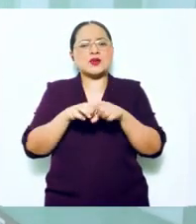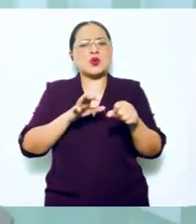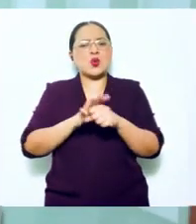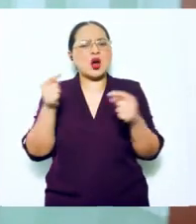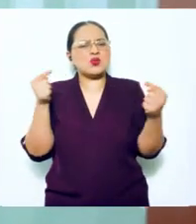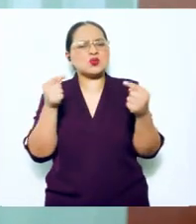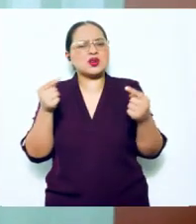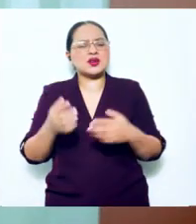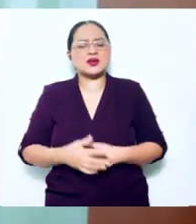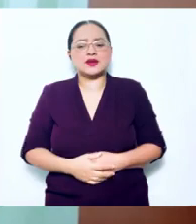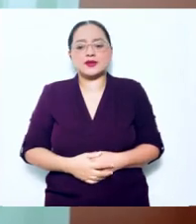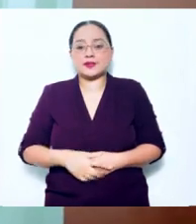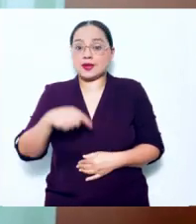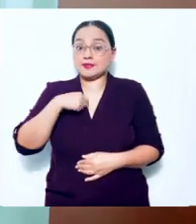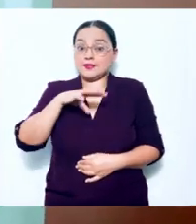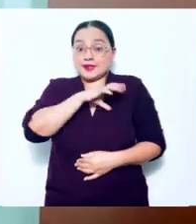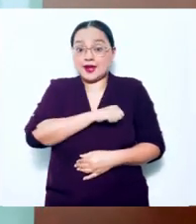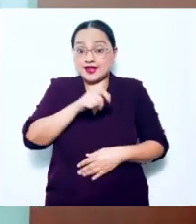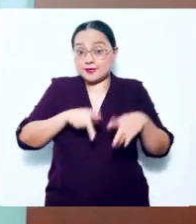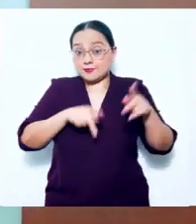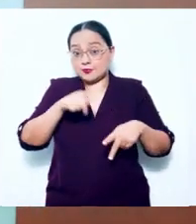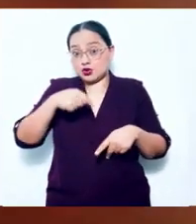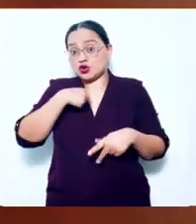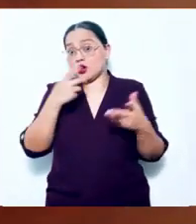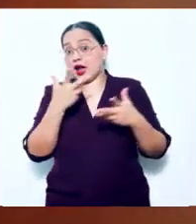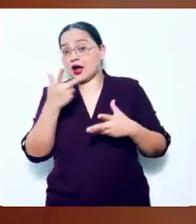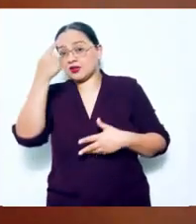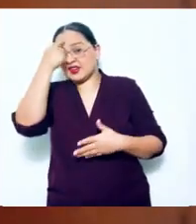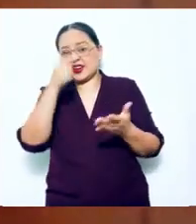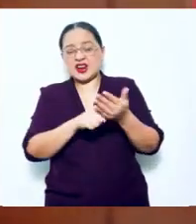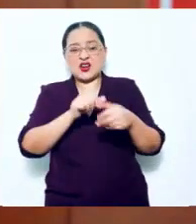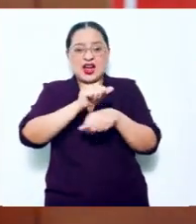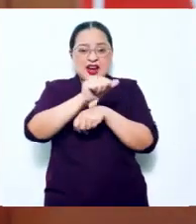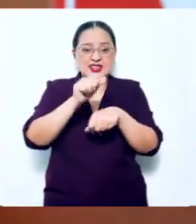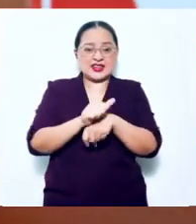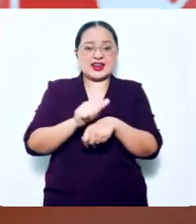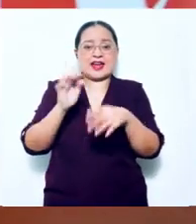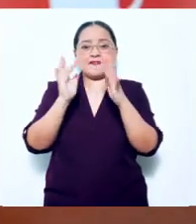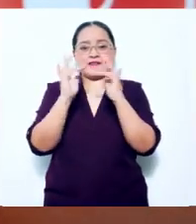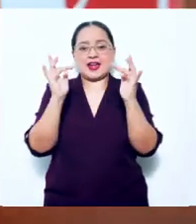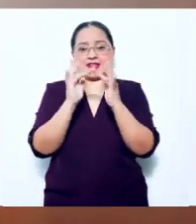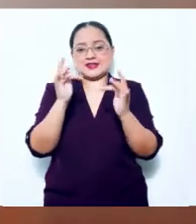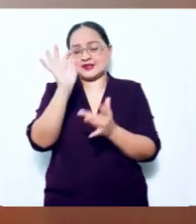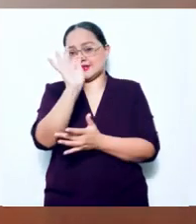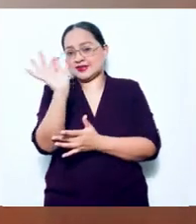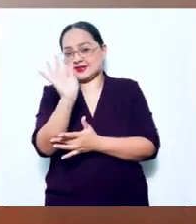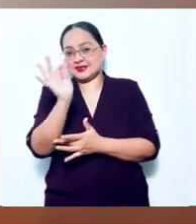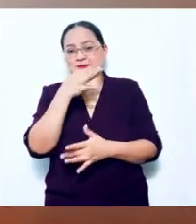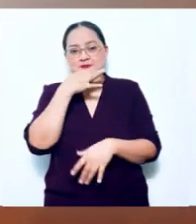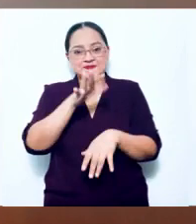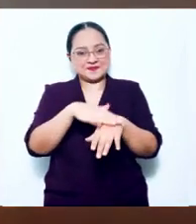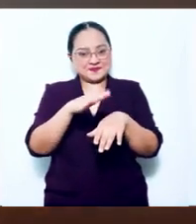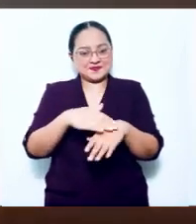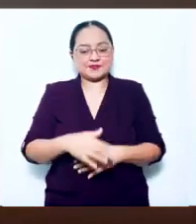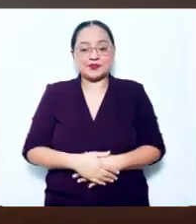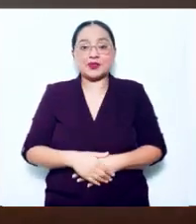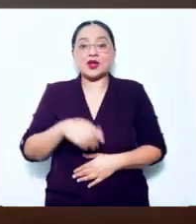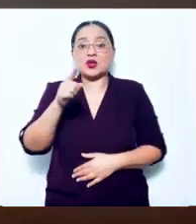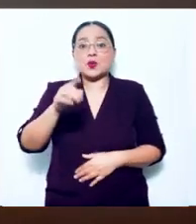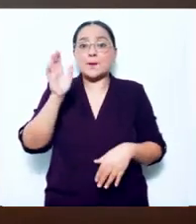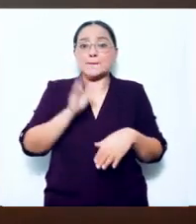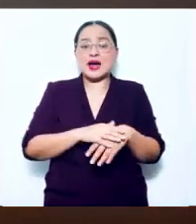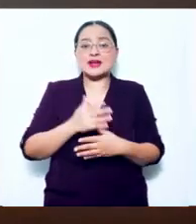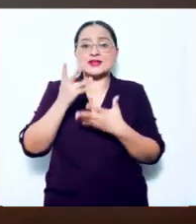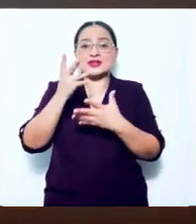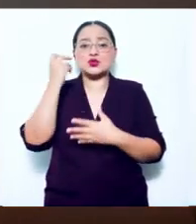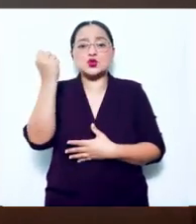Bueno, me gusta el fútbol, lo practico. Yo creo que Argentina, Francia, podría ser. ¿Cuál ha